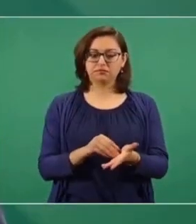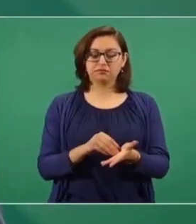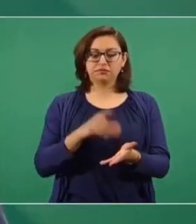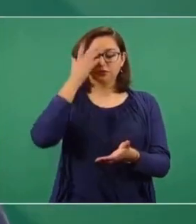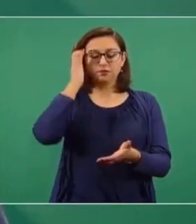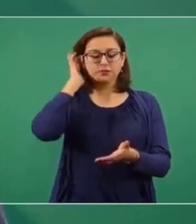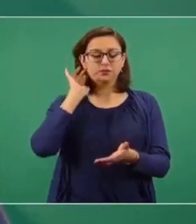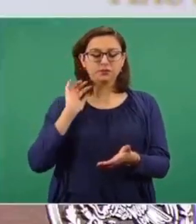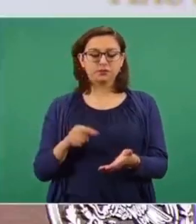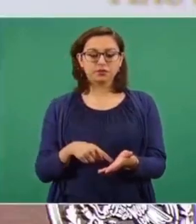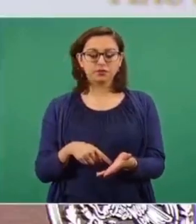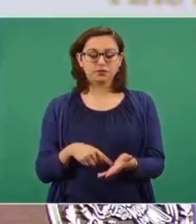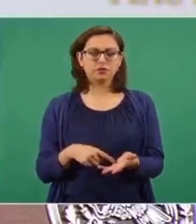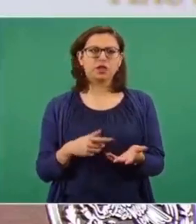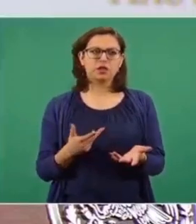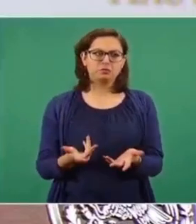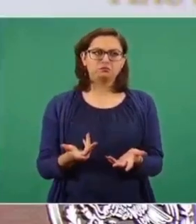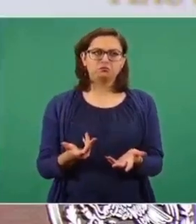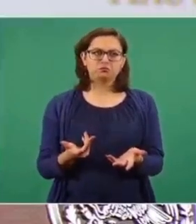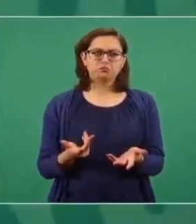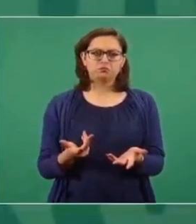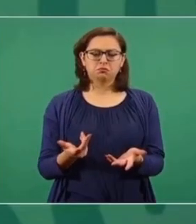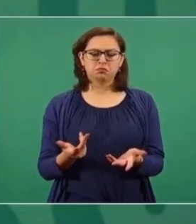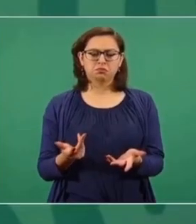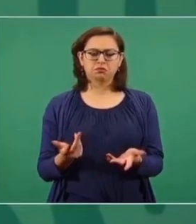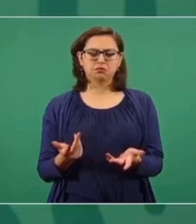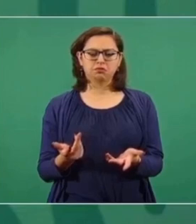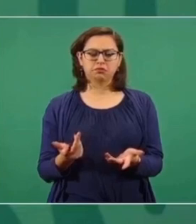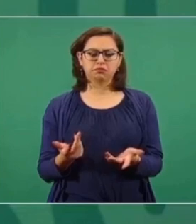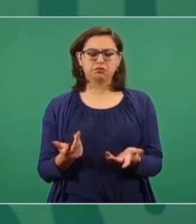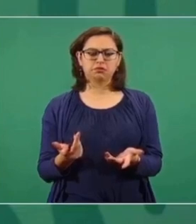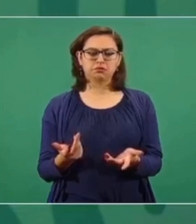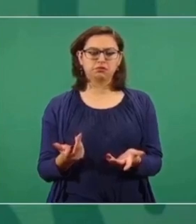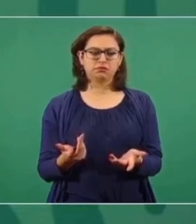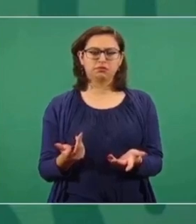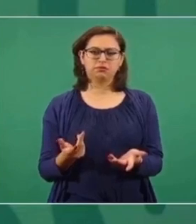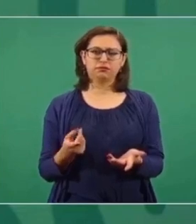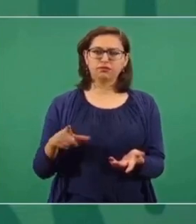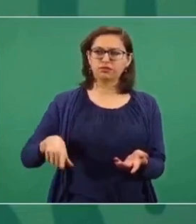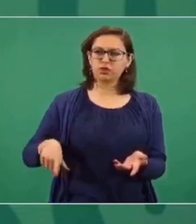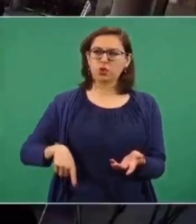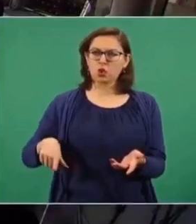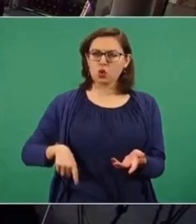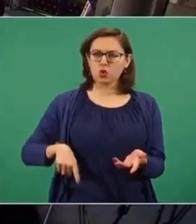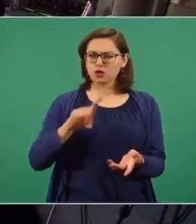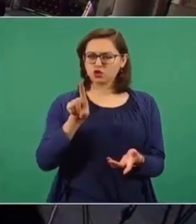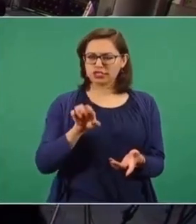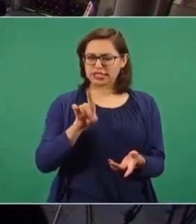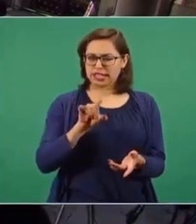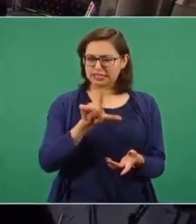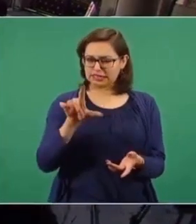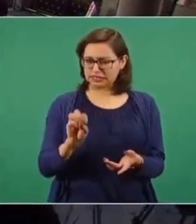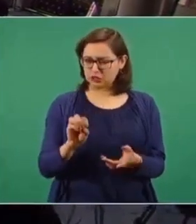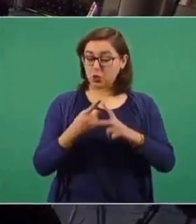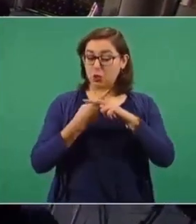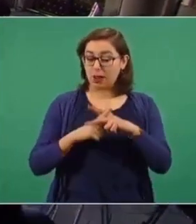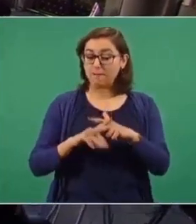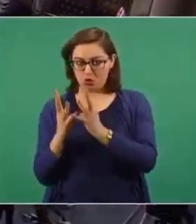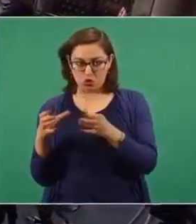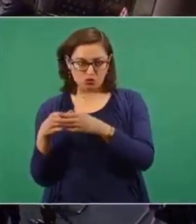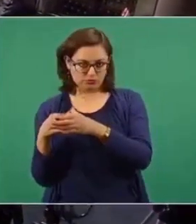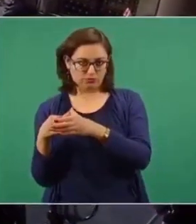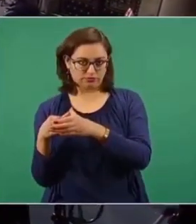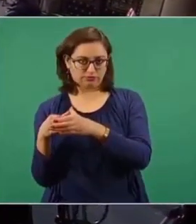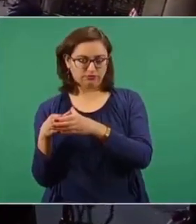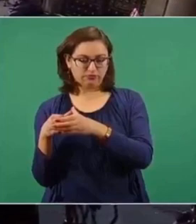Hubo un intento bueno en el inicio del gobierno de Zedillo, en la conformación del Consejo del